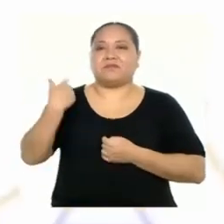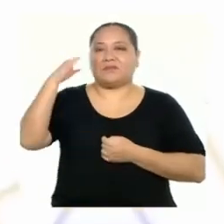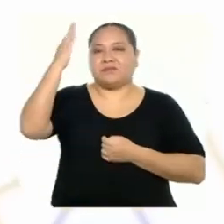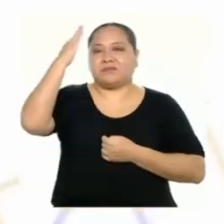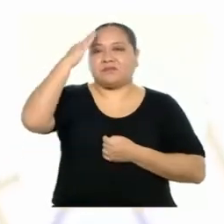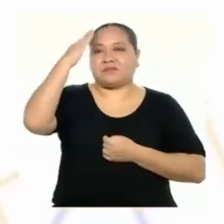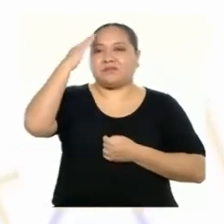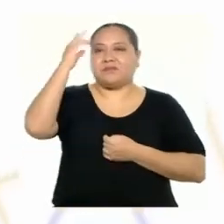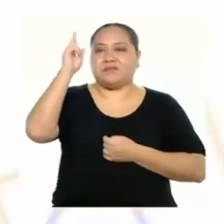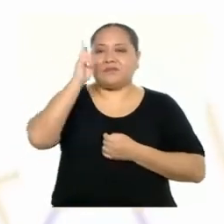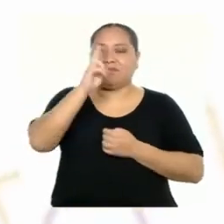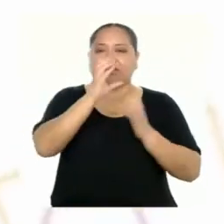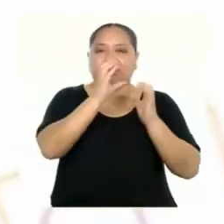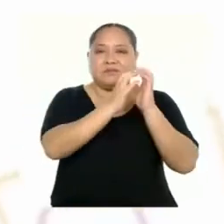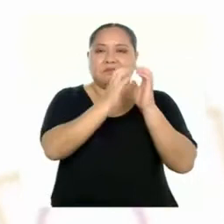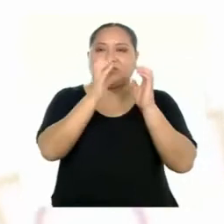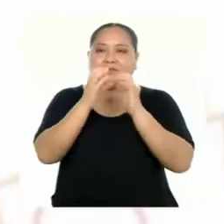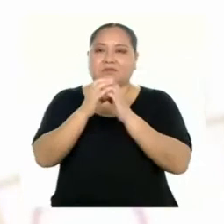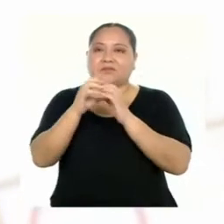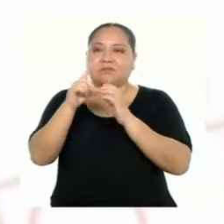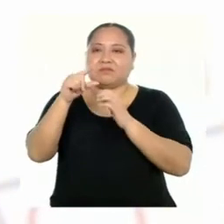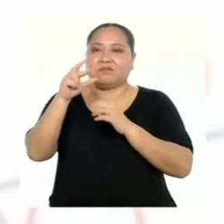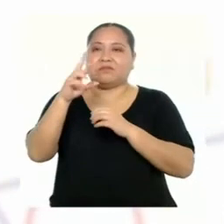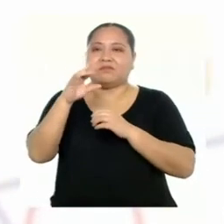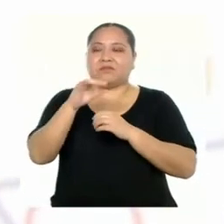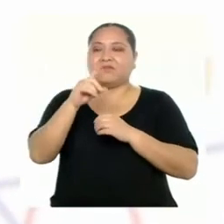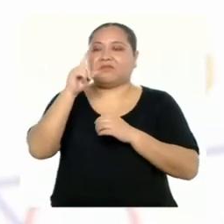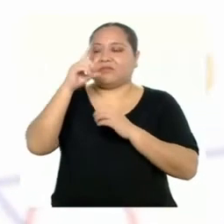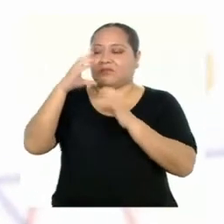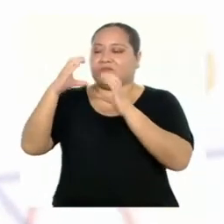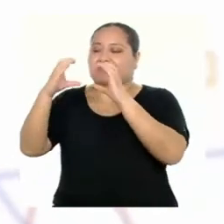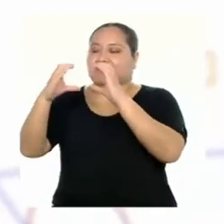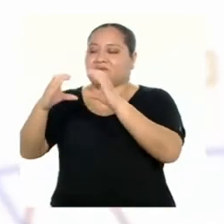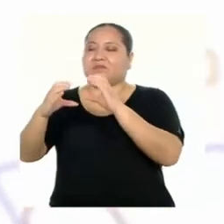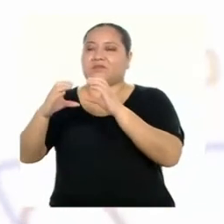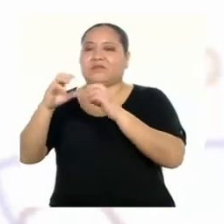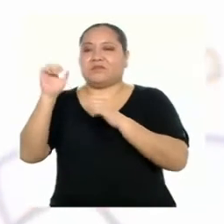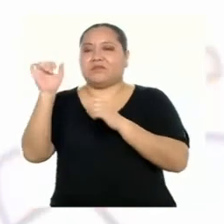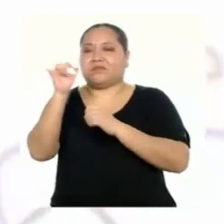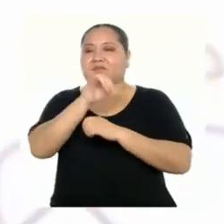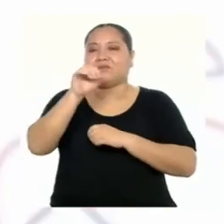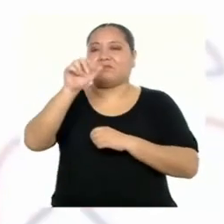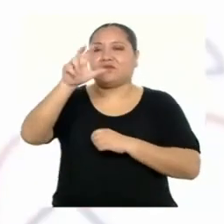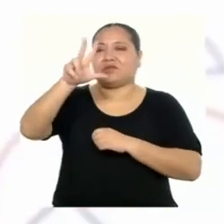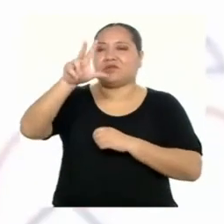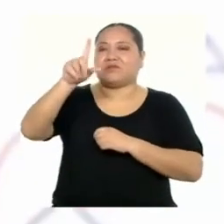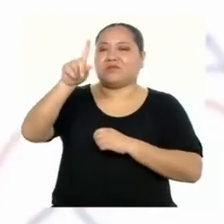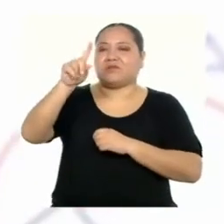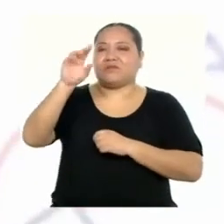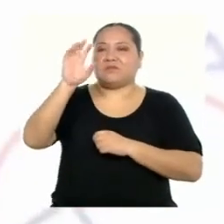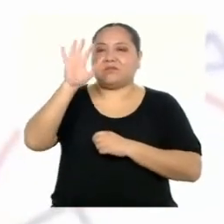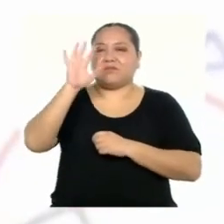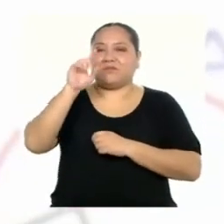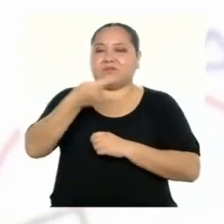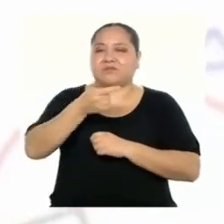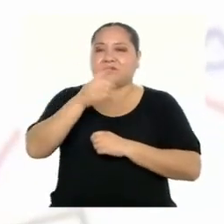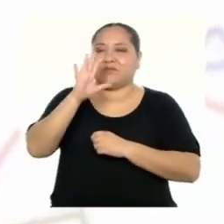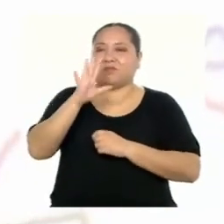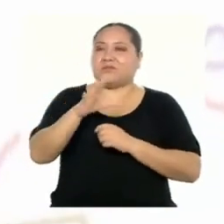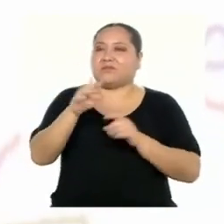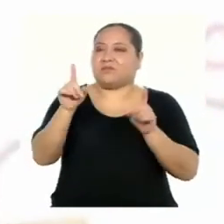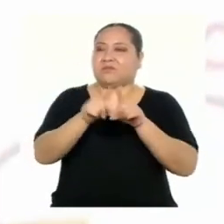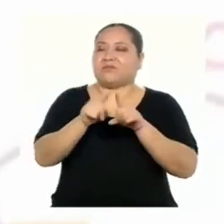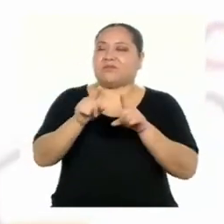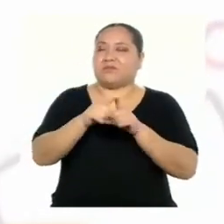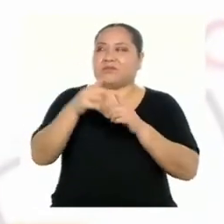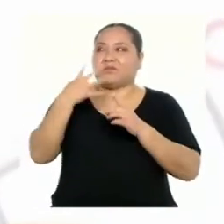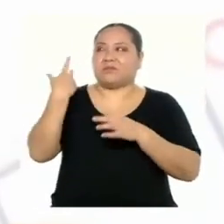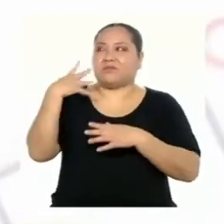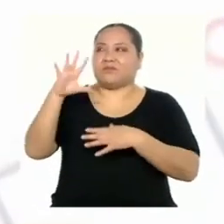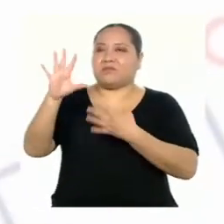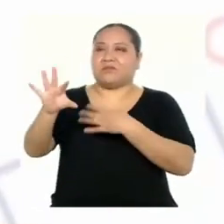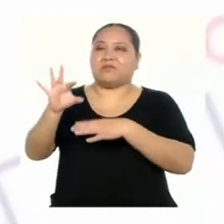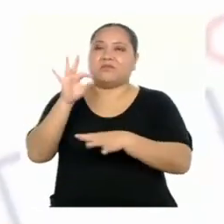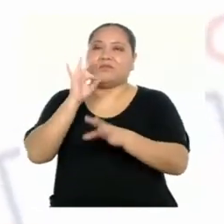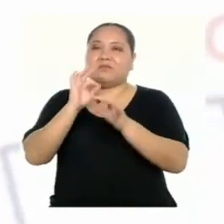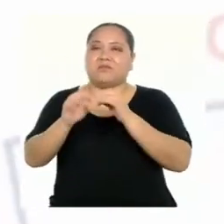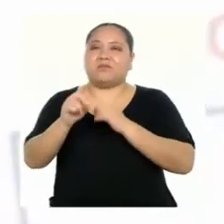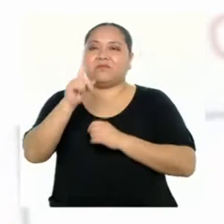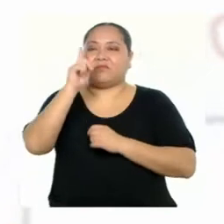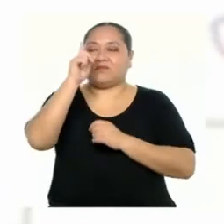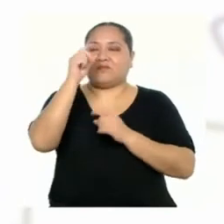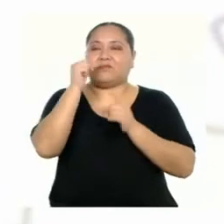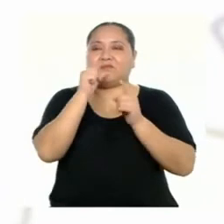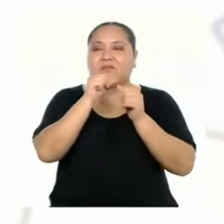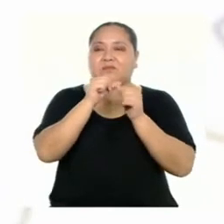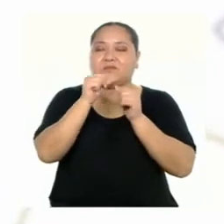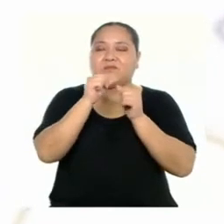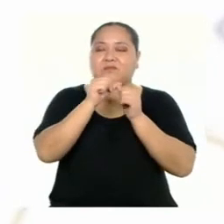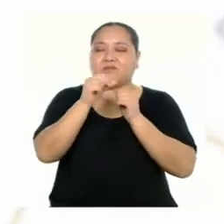Sabemos que dos barras grises y una barra anaranjada equivalen a 31,5. Además, ya habíamos encontrado el